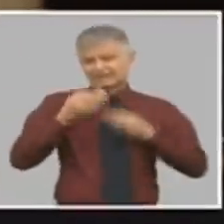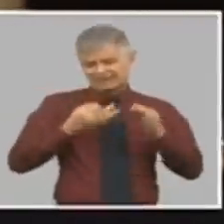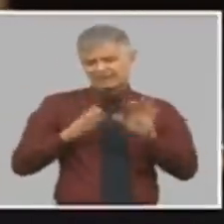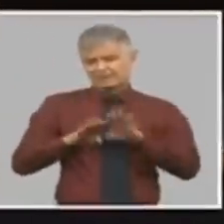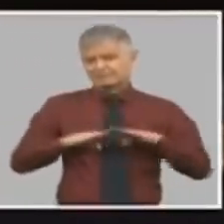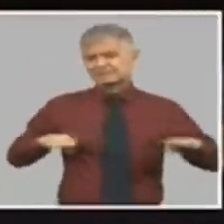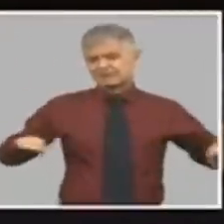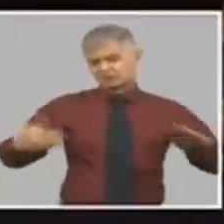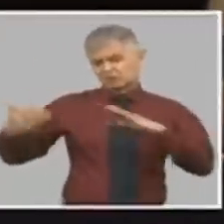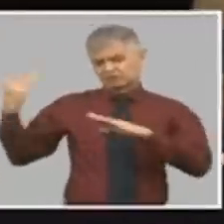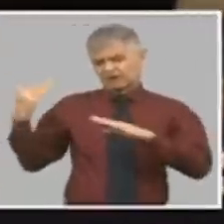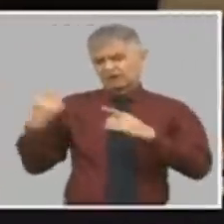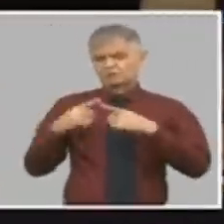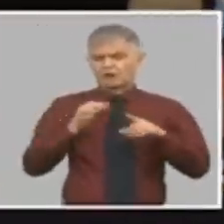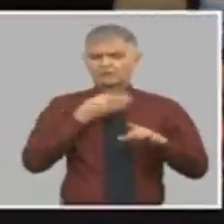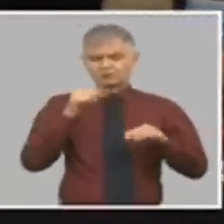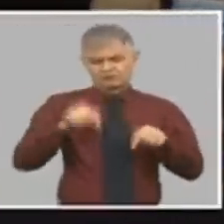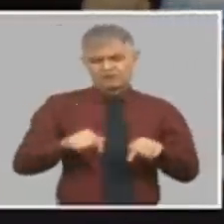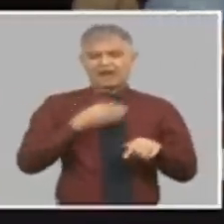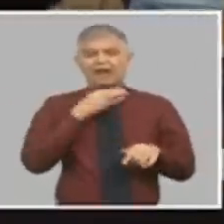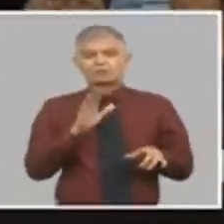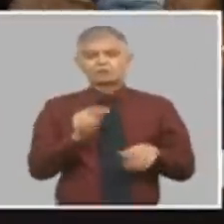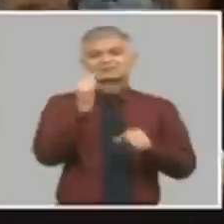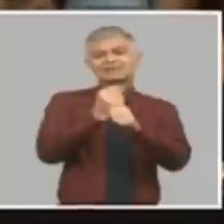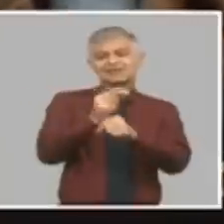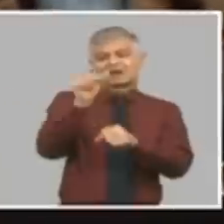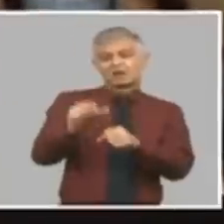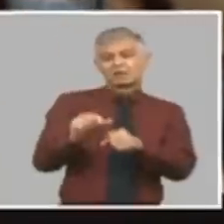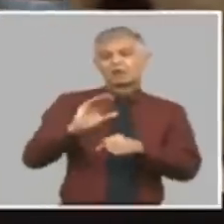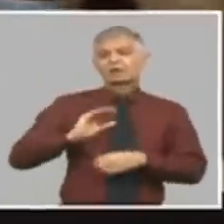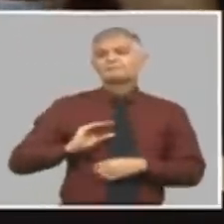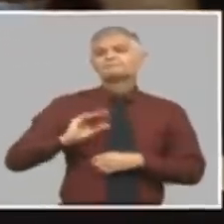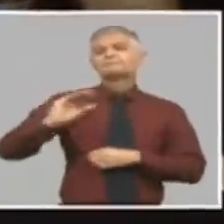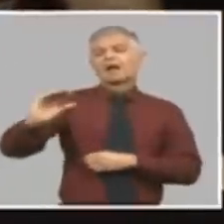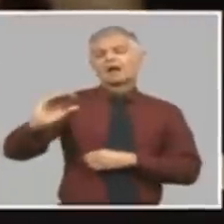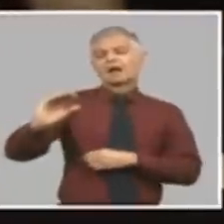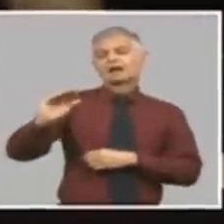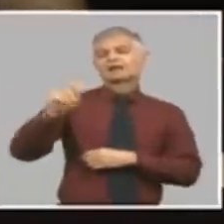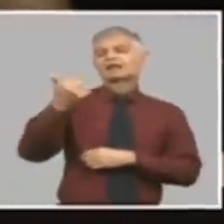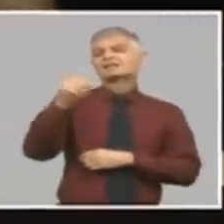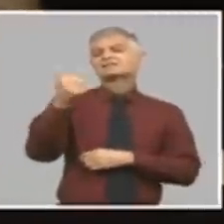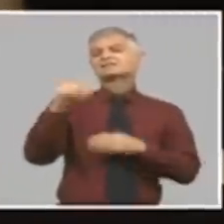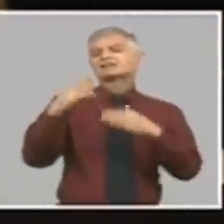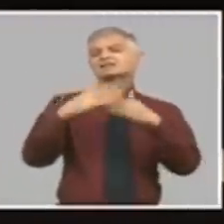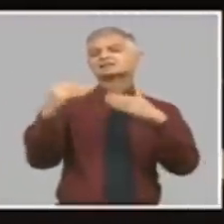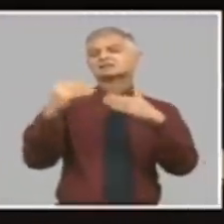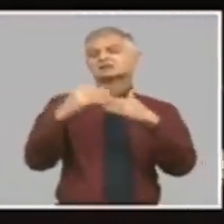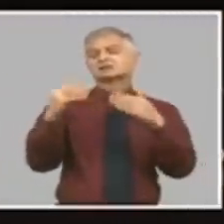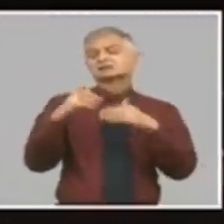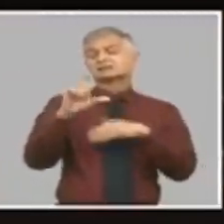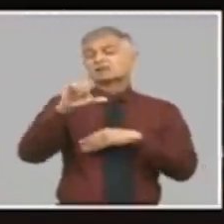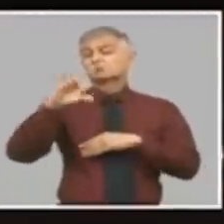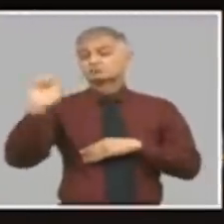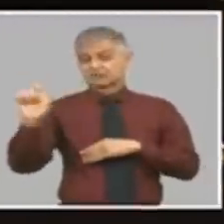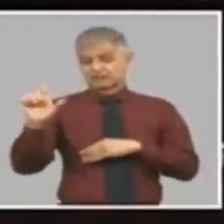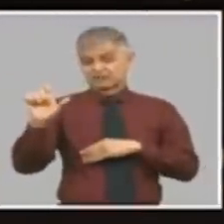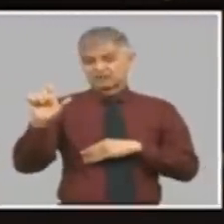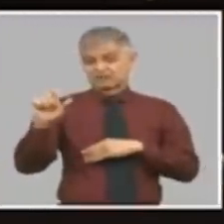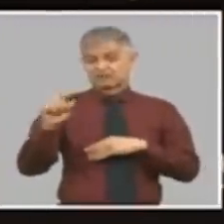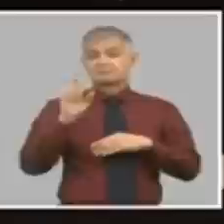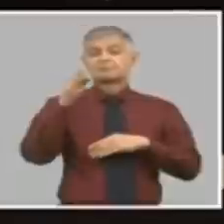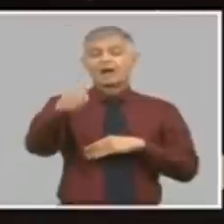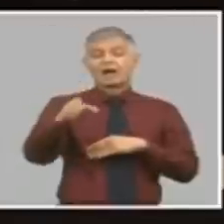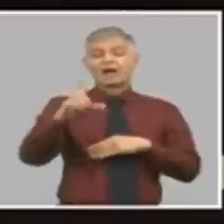Cuando un trabajador le pagan 10 CUC de estímulo, en la práctica va a cada década y los cambia por 24. Y tiene 240